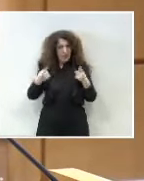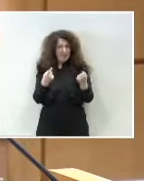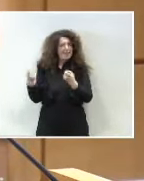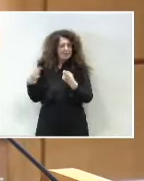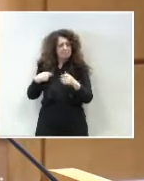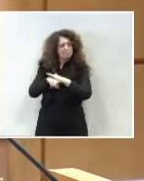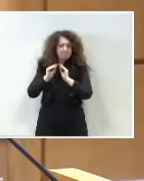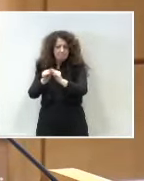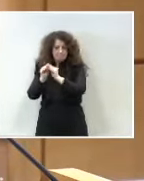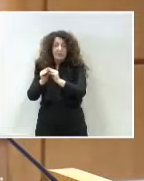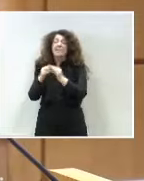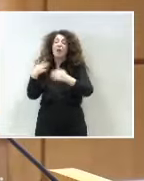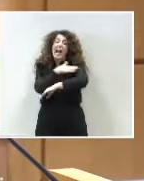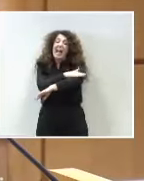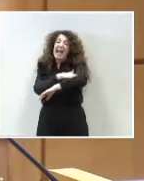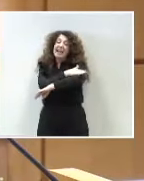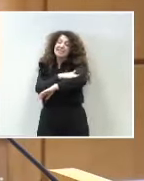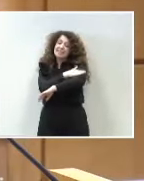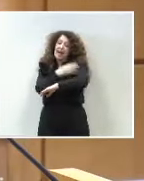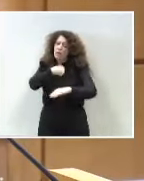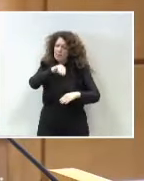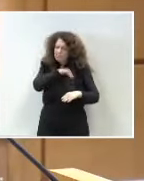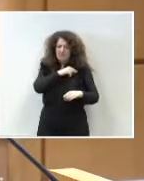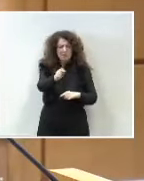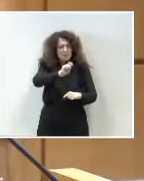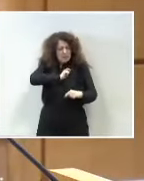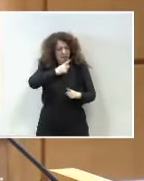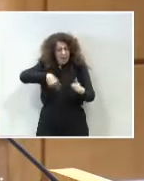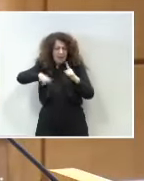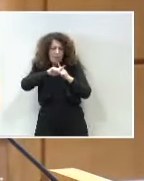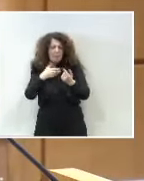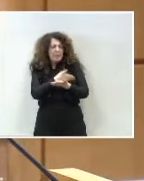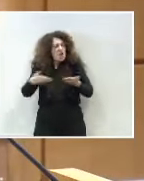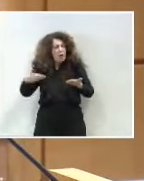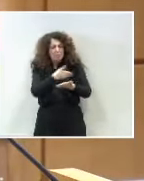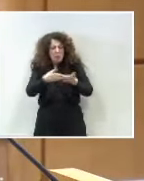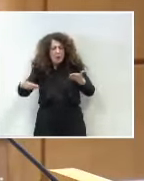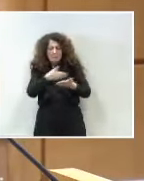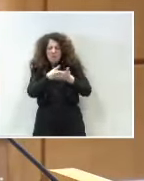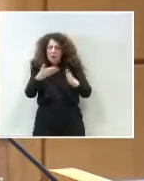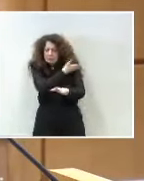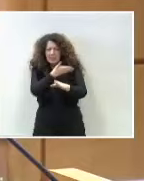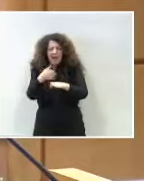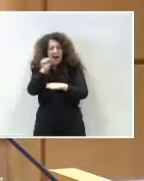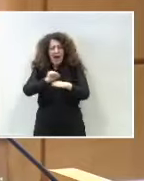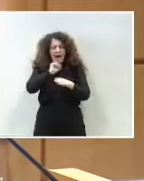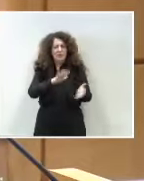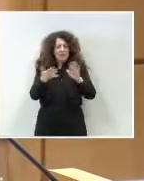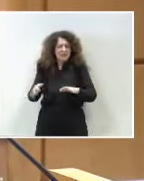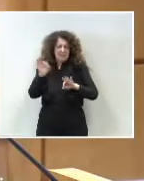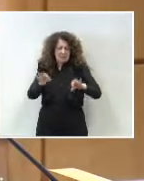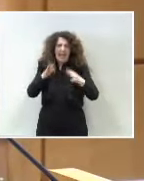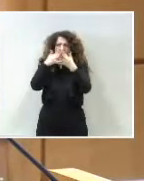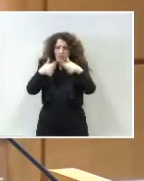español devuelva a los catalanes los miles de millones no ejecutados en los últimos años en infraestructuras, en